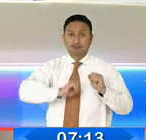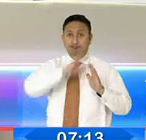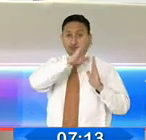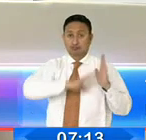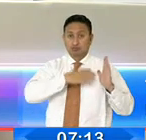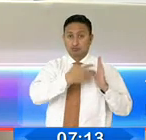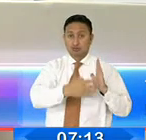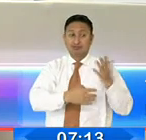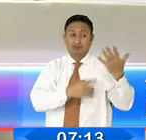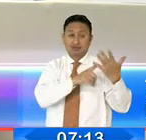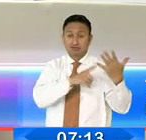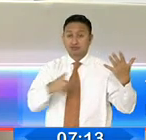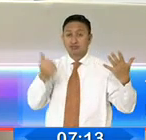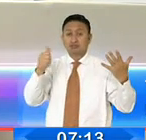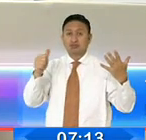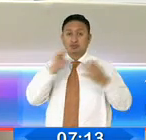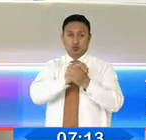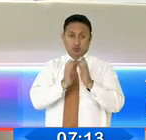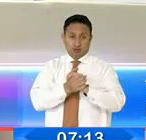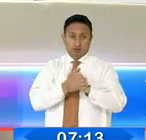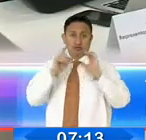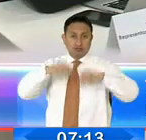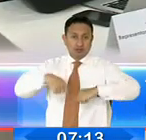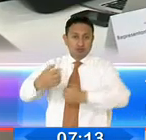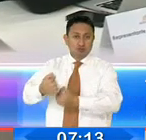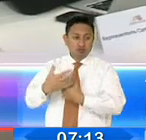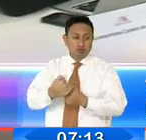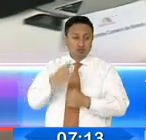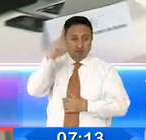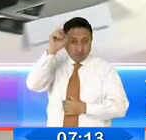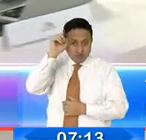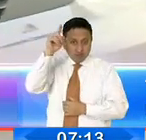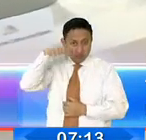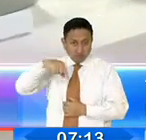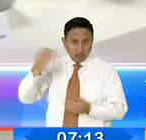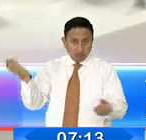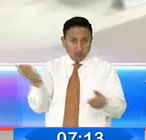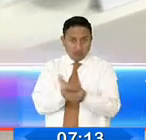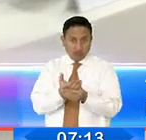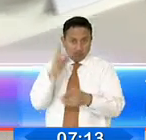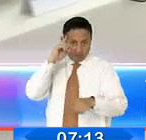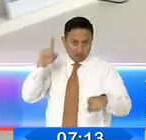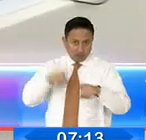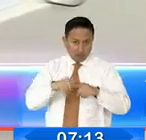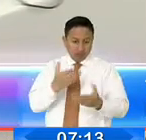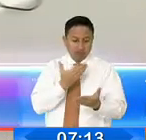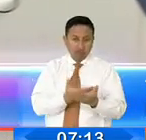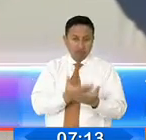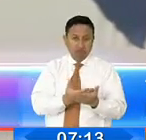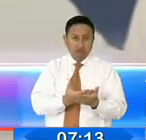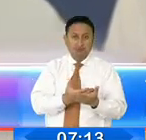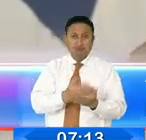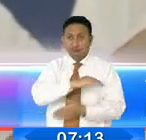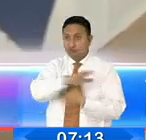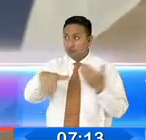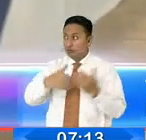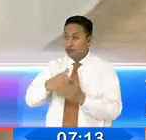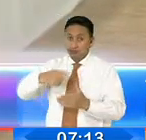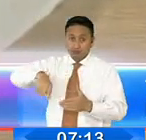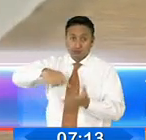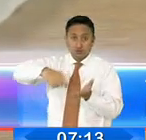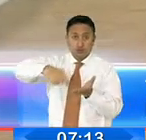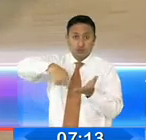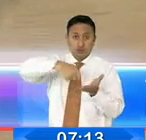5 al 10 de noviembre se receptarán los insumos y criterios para consolidar un acuerdo y propuesta que será firmado por todas las partes